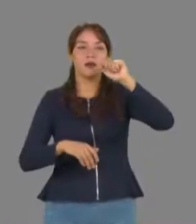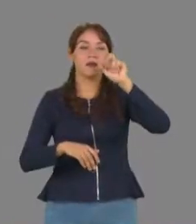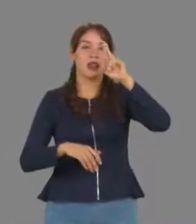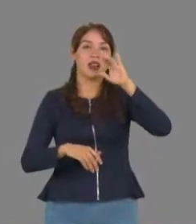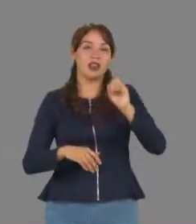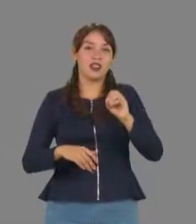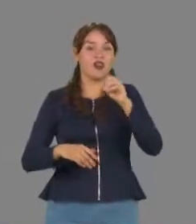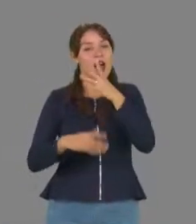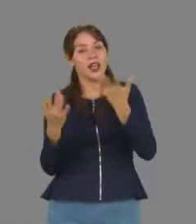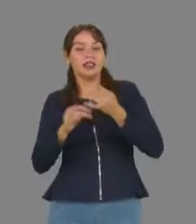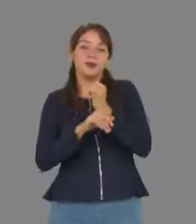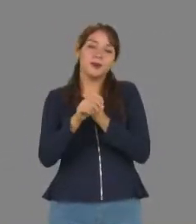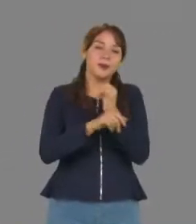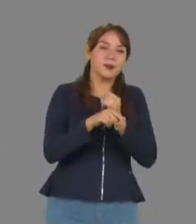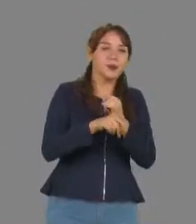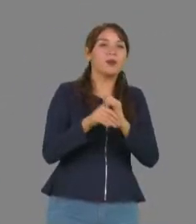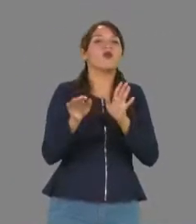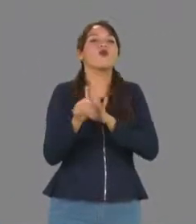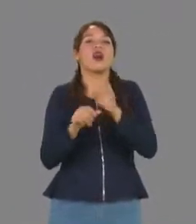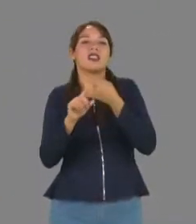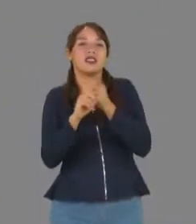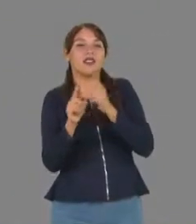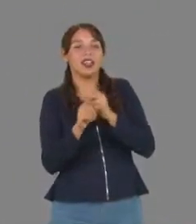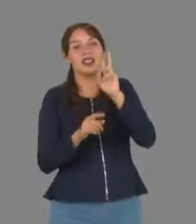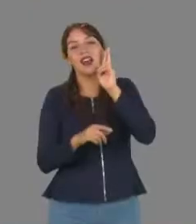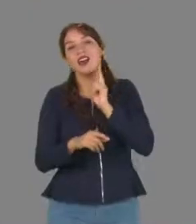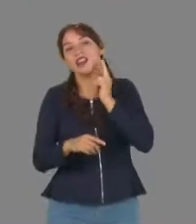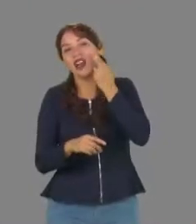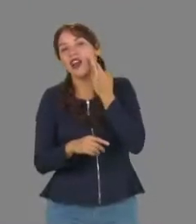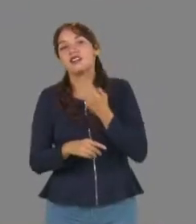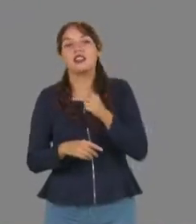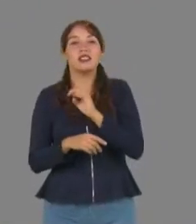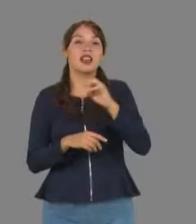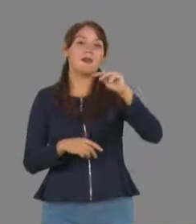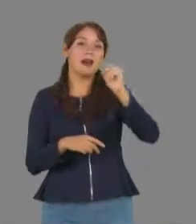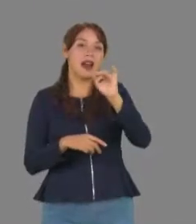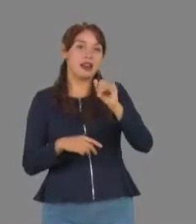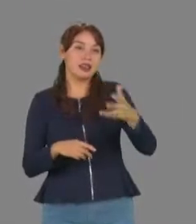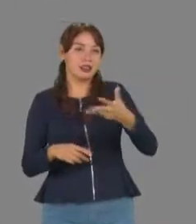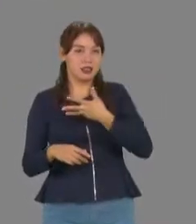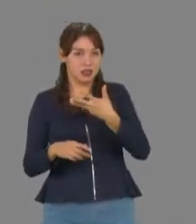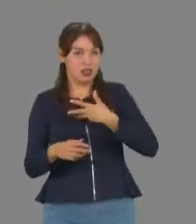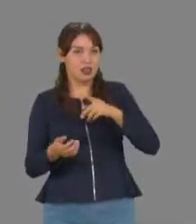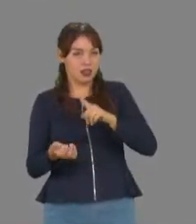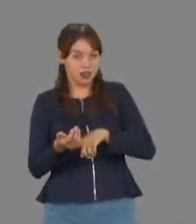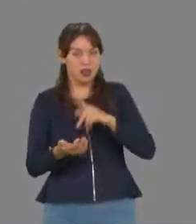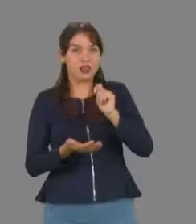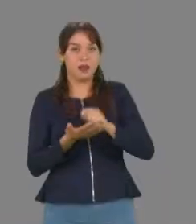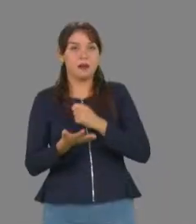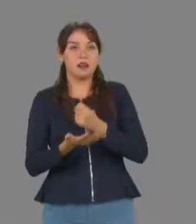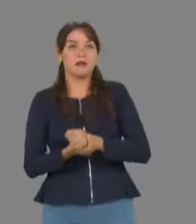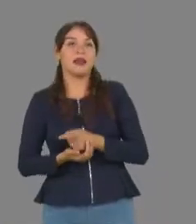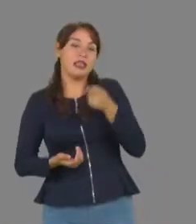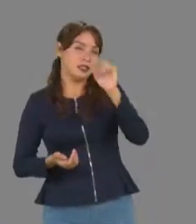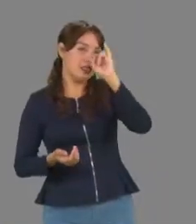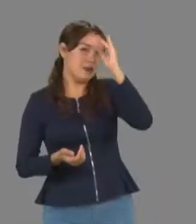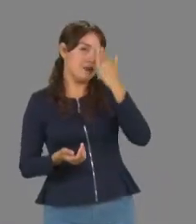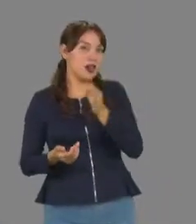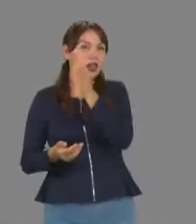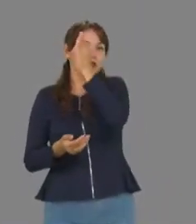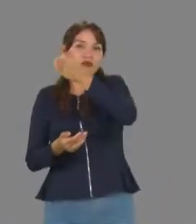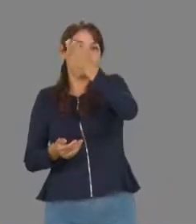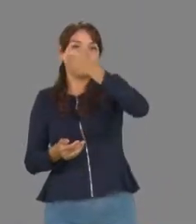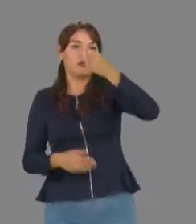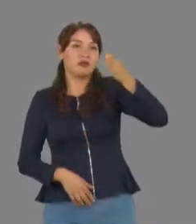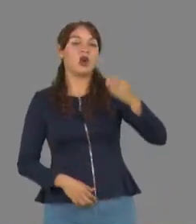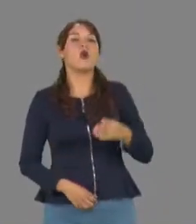precisamente tener una aportación sobre la diversidad de razas que existen en Tamaulipas de maíces criollos. Es una imagen donde la